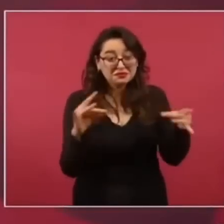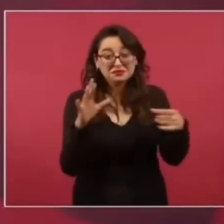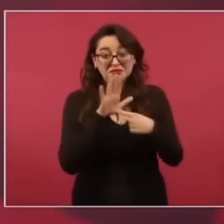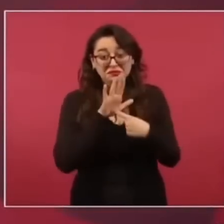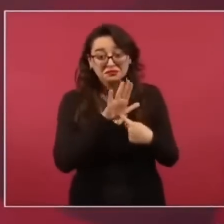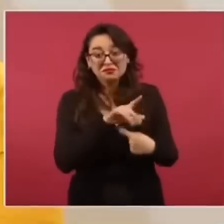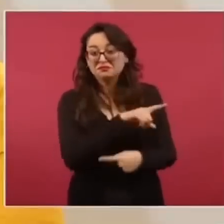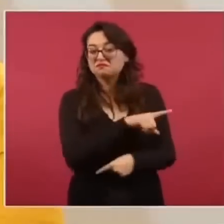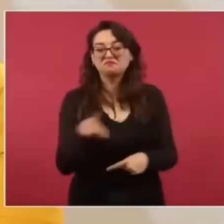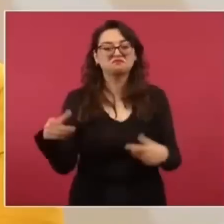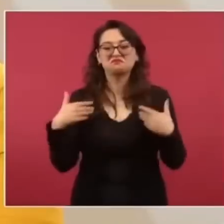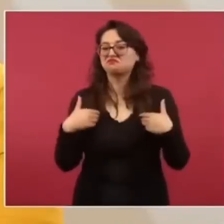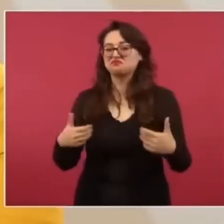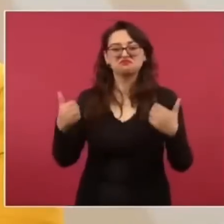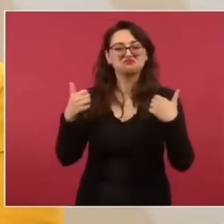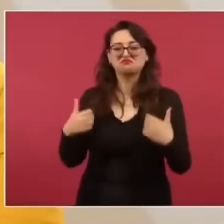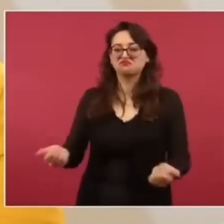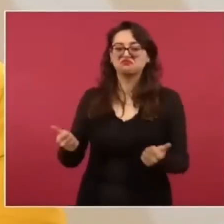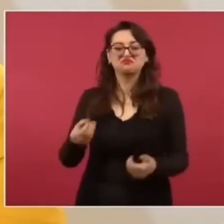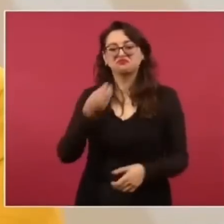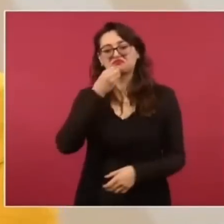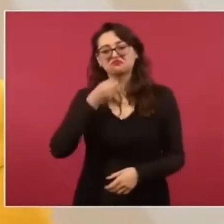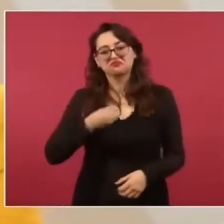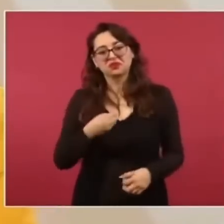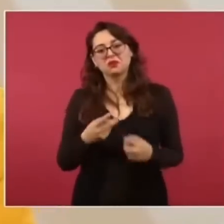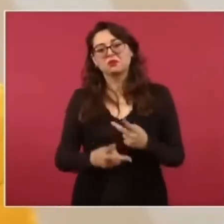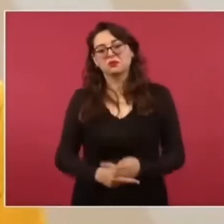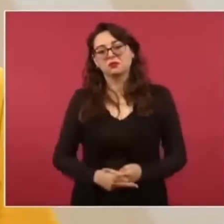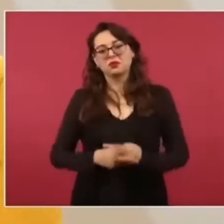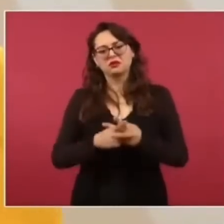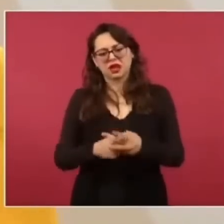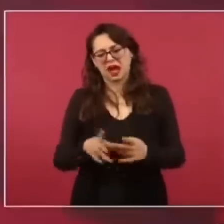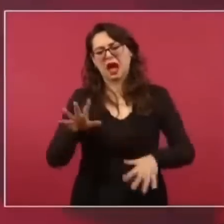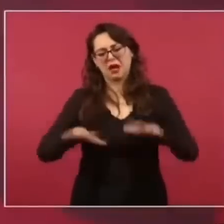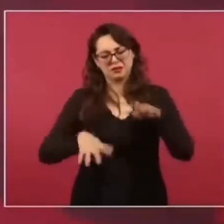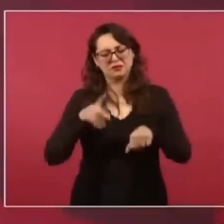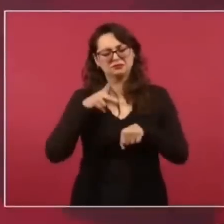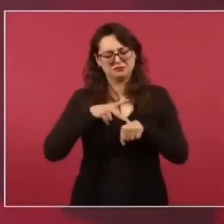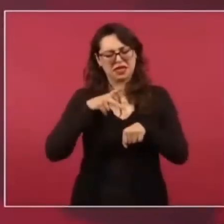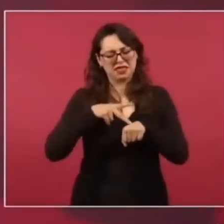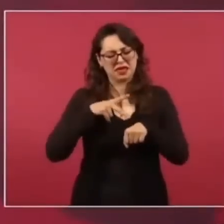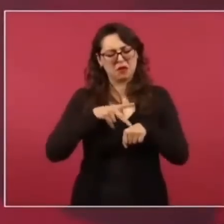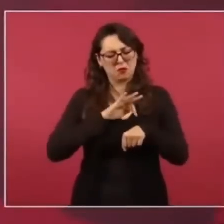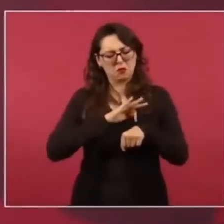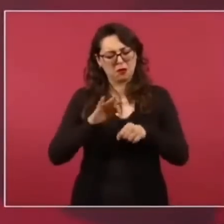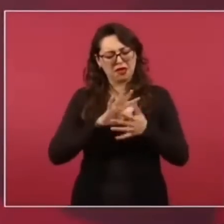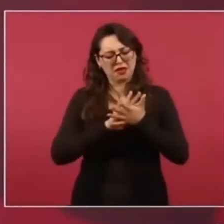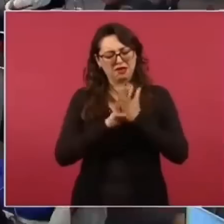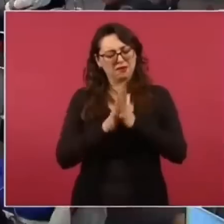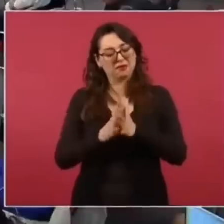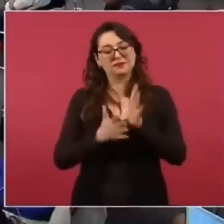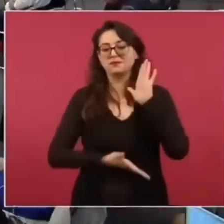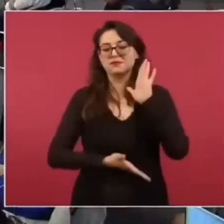lleva tiempo. Hay que tener paciencia, porque hasta las piedras cambian de modo de parecer. Vamos a desayunar.